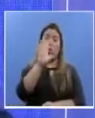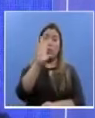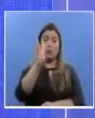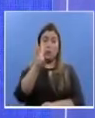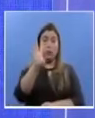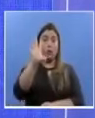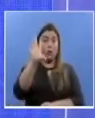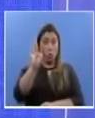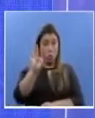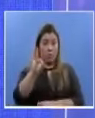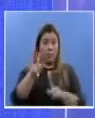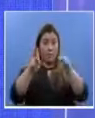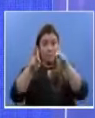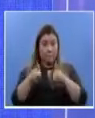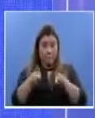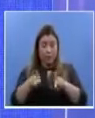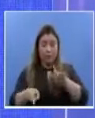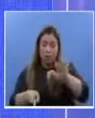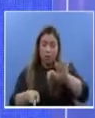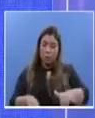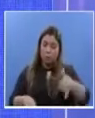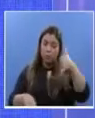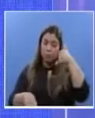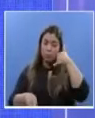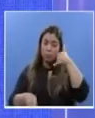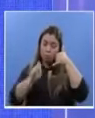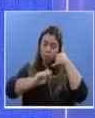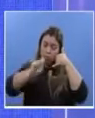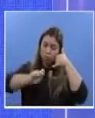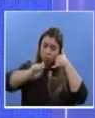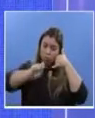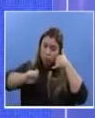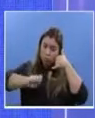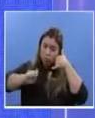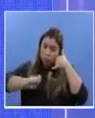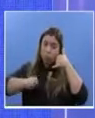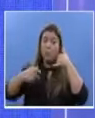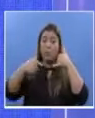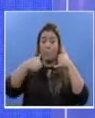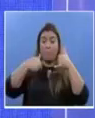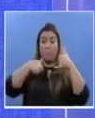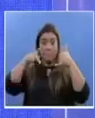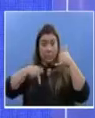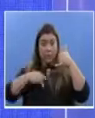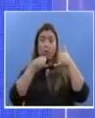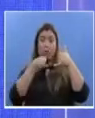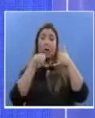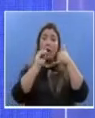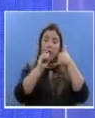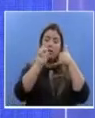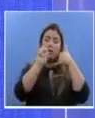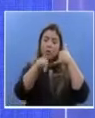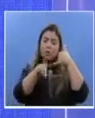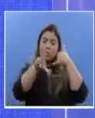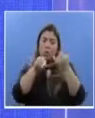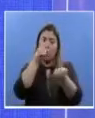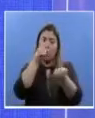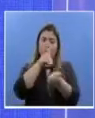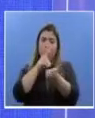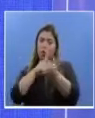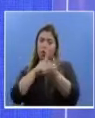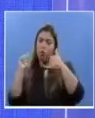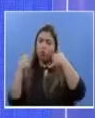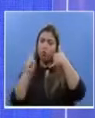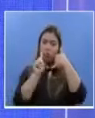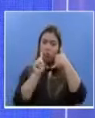después de su evaluación y el análisis por vía telefónica, se tomará la decisión de mandarle algún apoyo médico